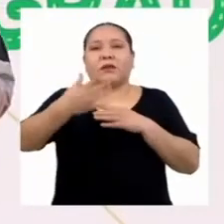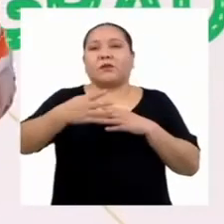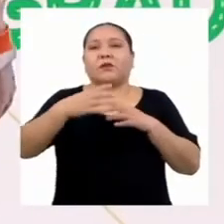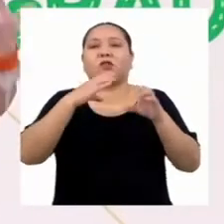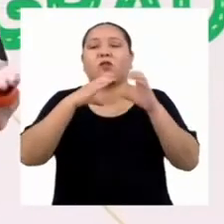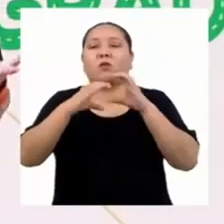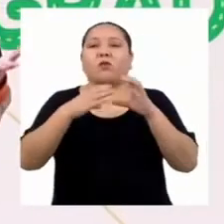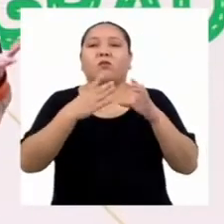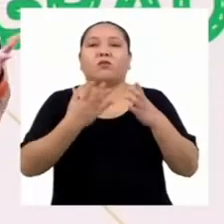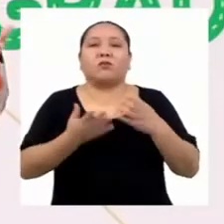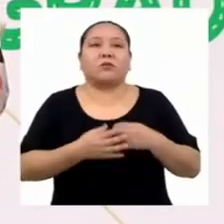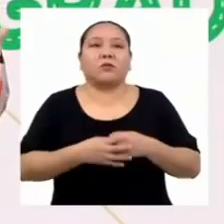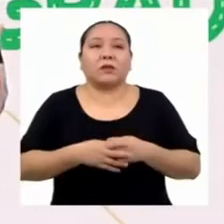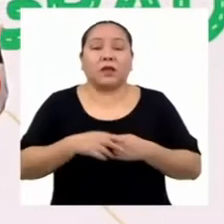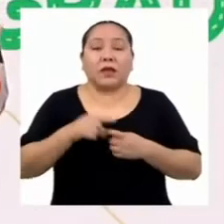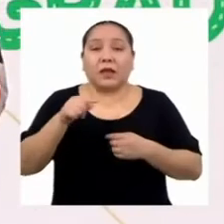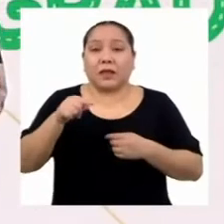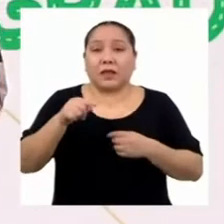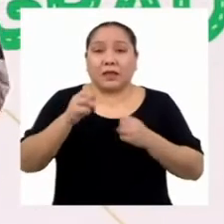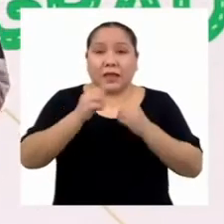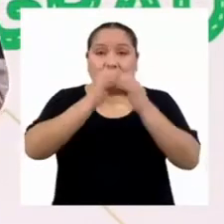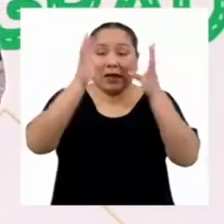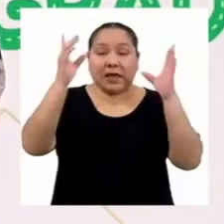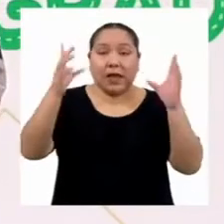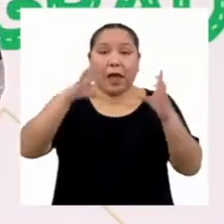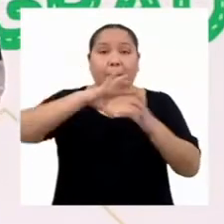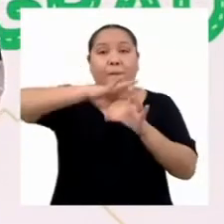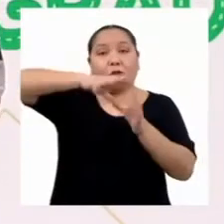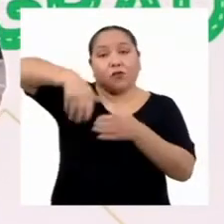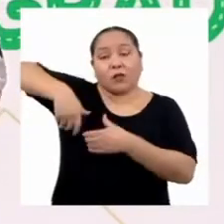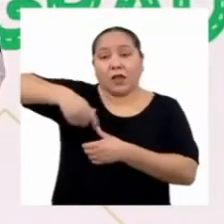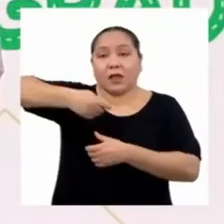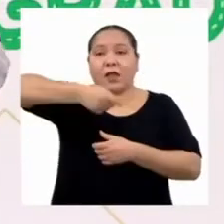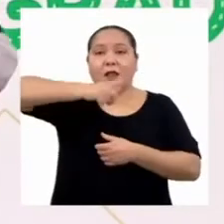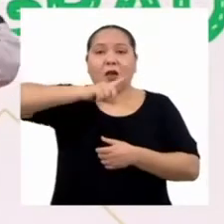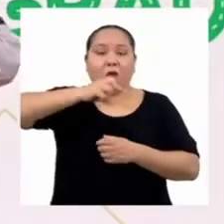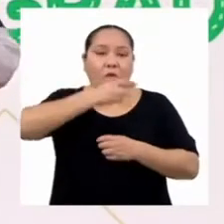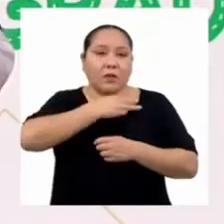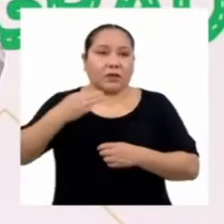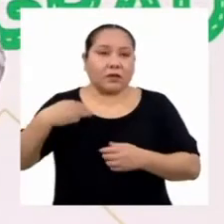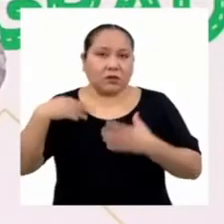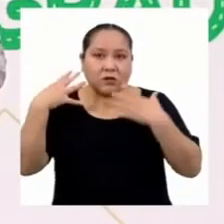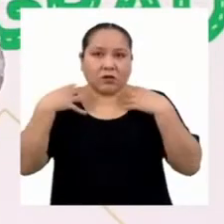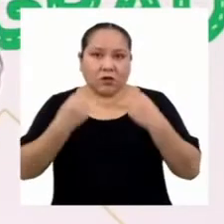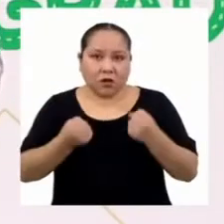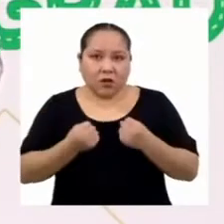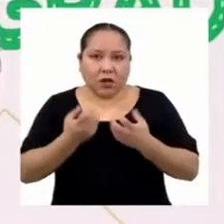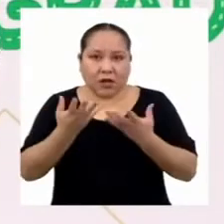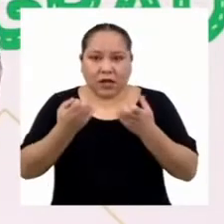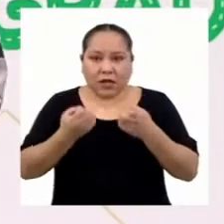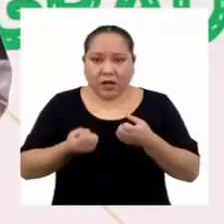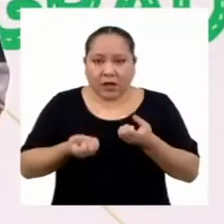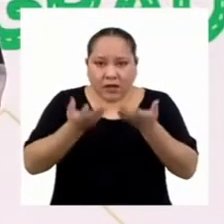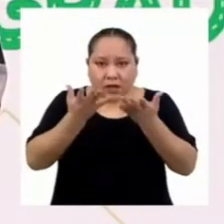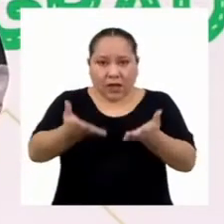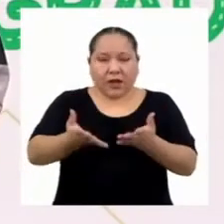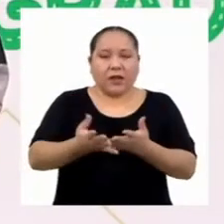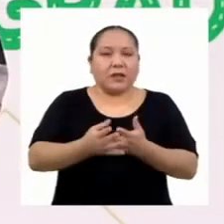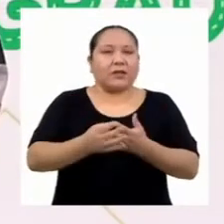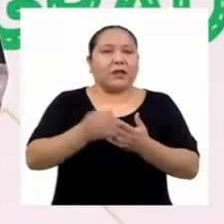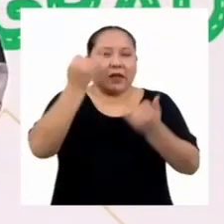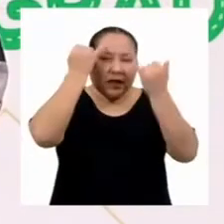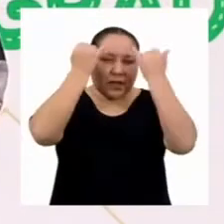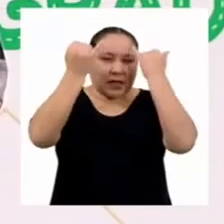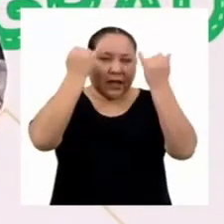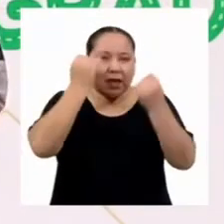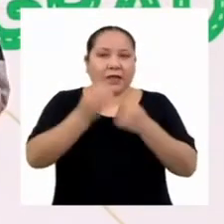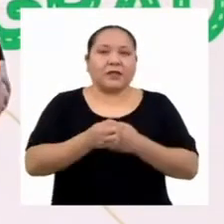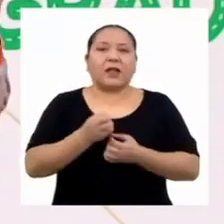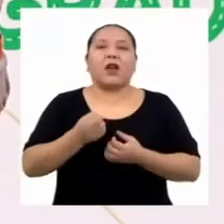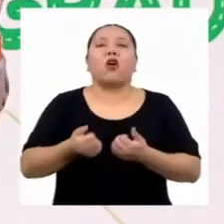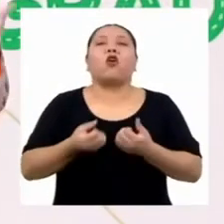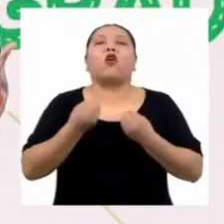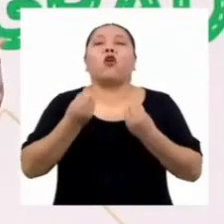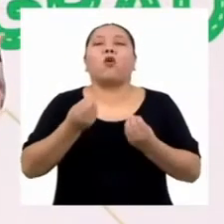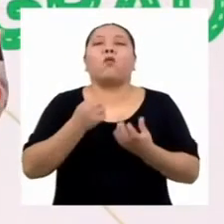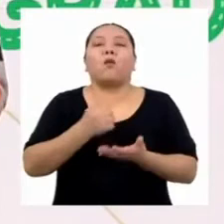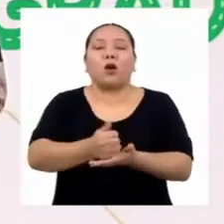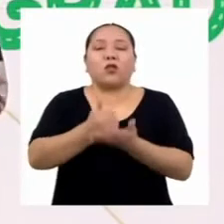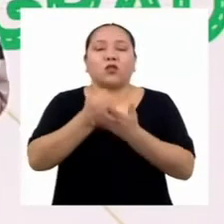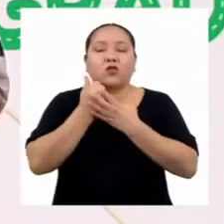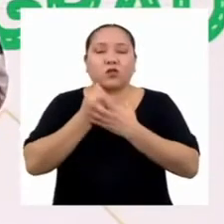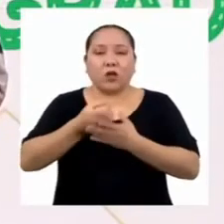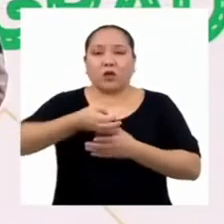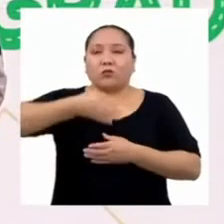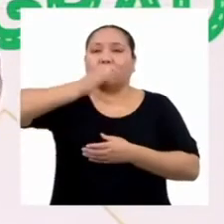En el marco del Día Mundial del Agua, el Ministerio de Salud quiere compartirles algunos beneficios de beber agua. La alimentación